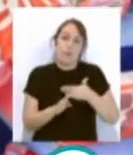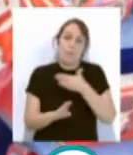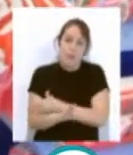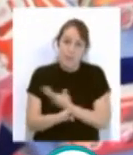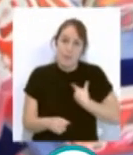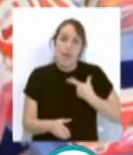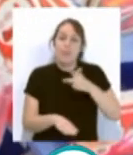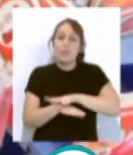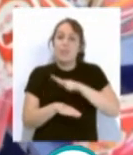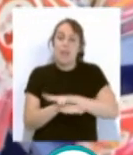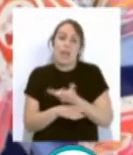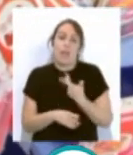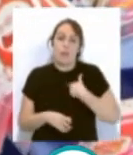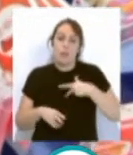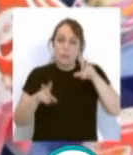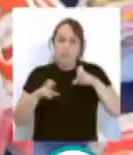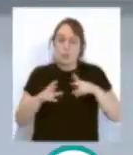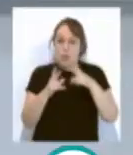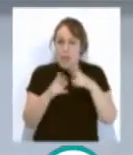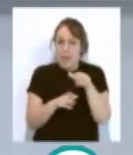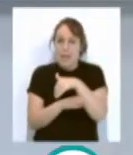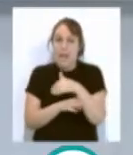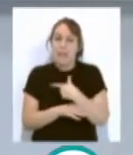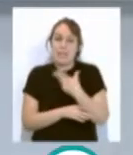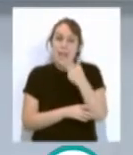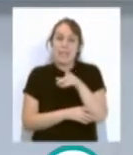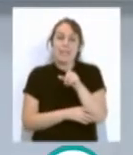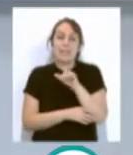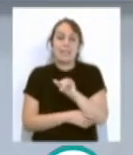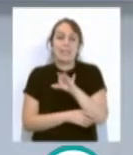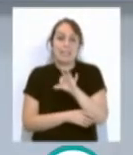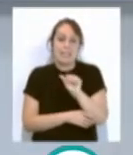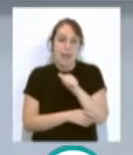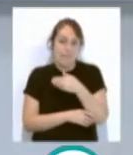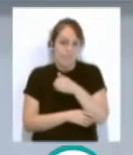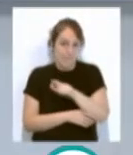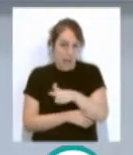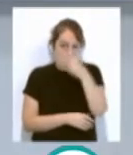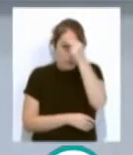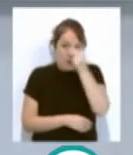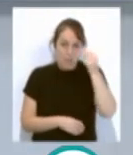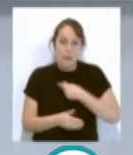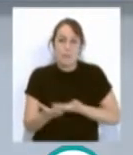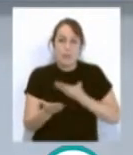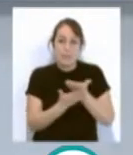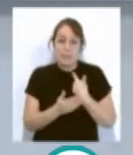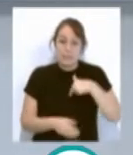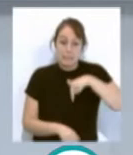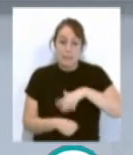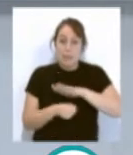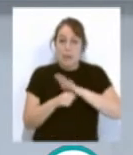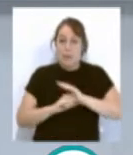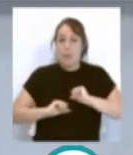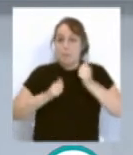de Asuntos Sociales de la calle Isabel la Católica. Y este miércoles Cádiz celebra la festividad de la Virgen del Rosario que